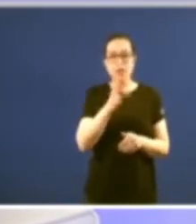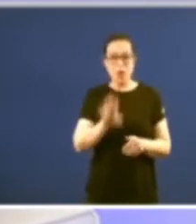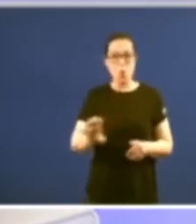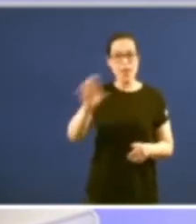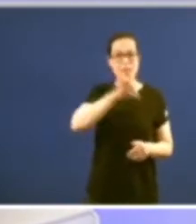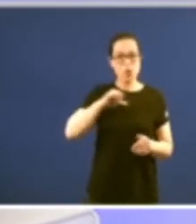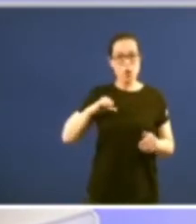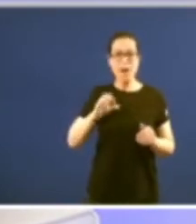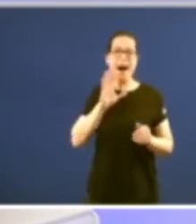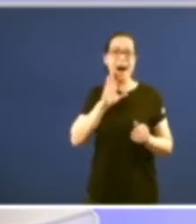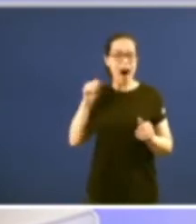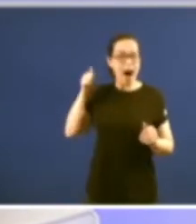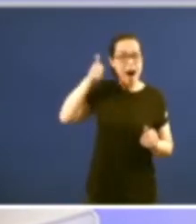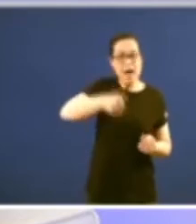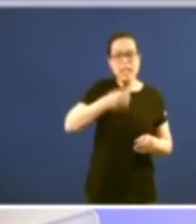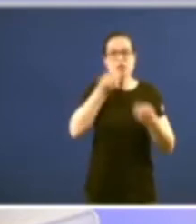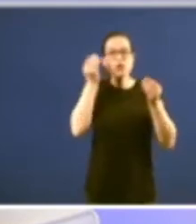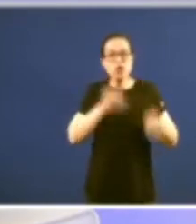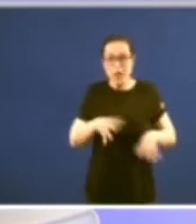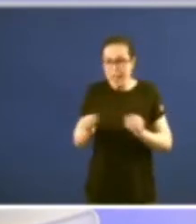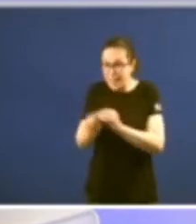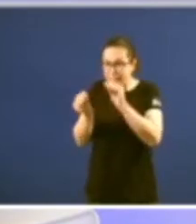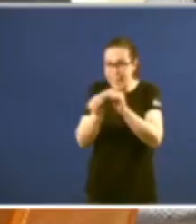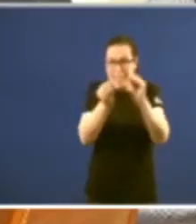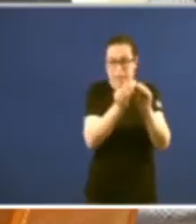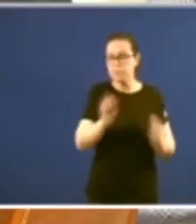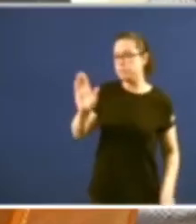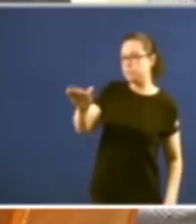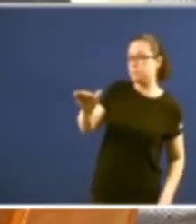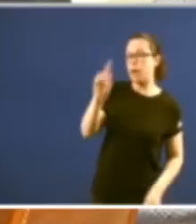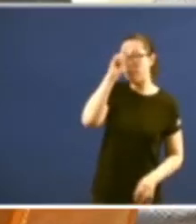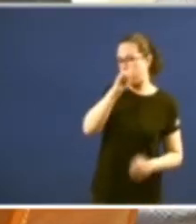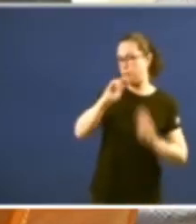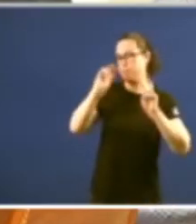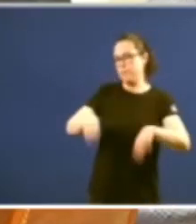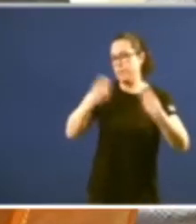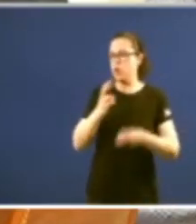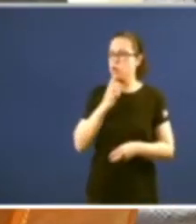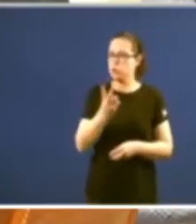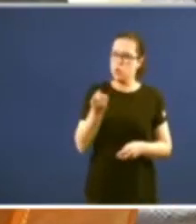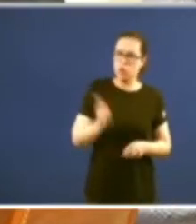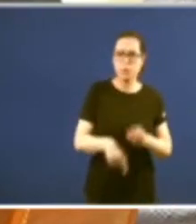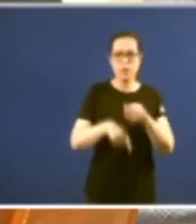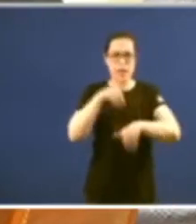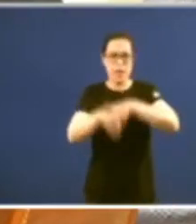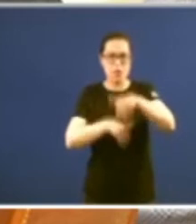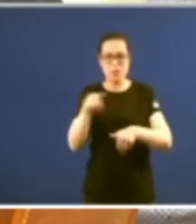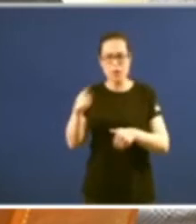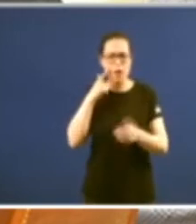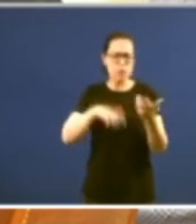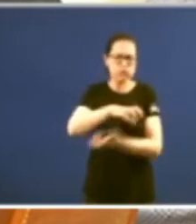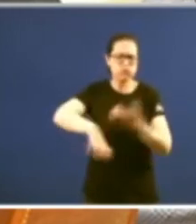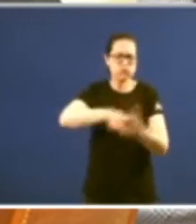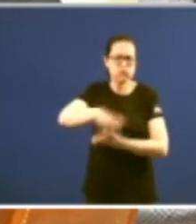terán que ir en xun conxunto e volver a celebrar eleccións es decir que todo este follón que estamos organizando é para un Parlamento que vai durar a mitad da